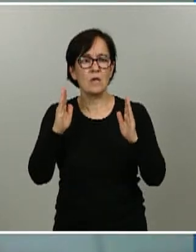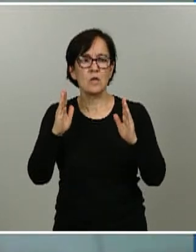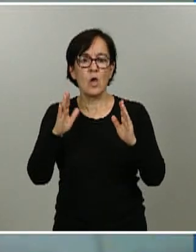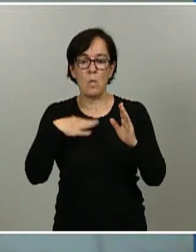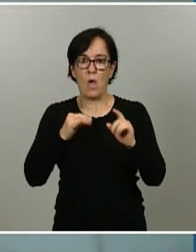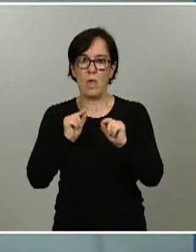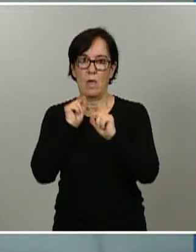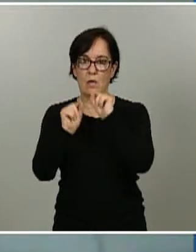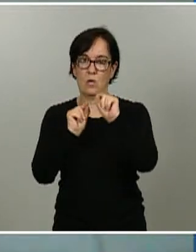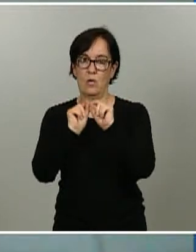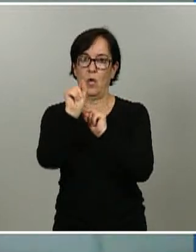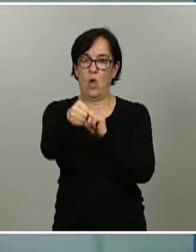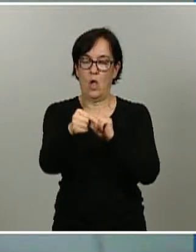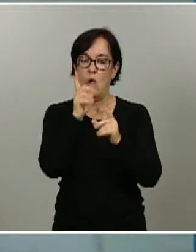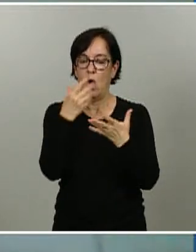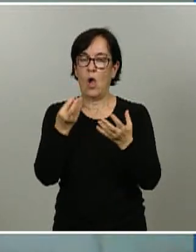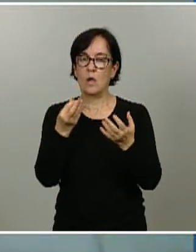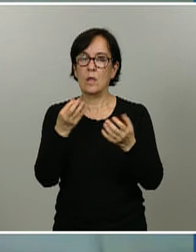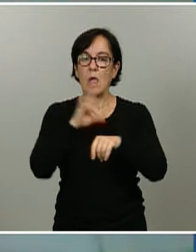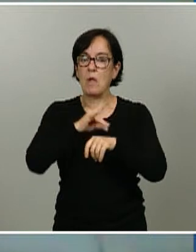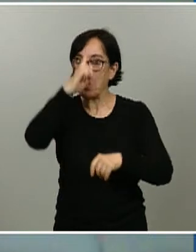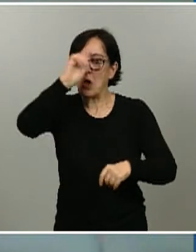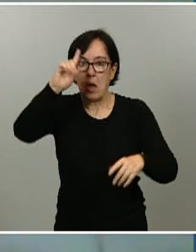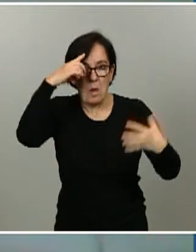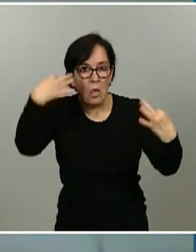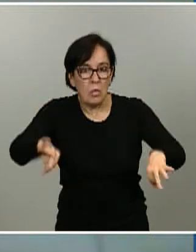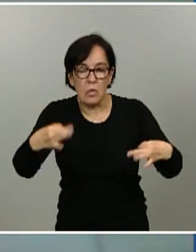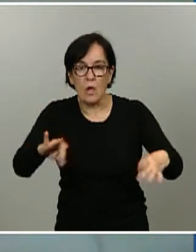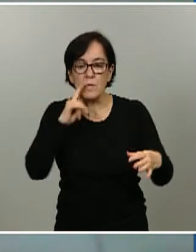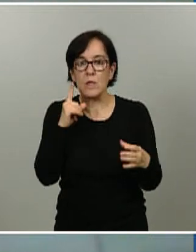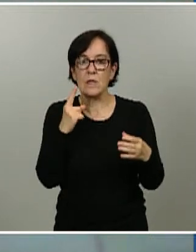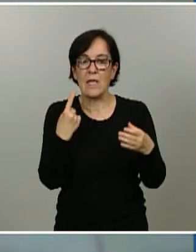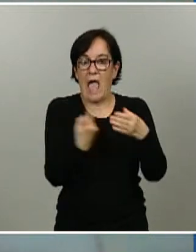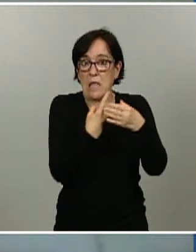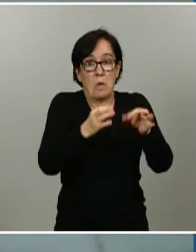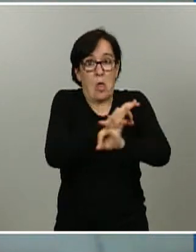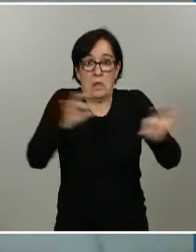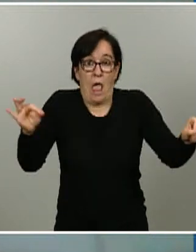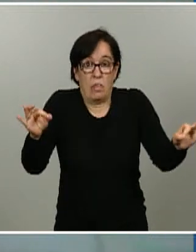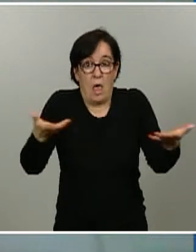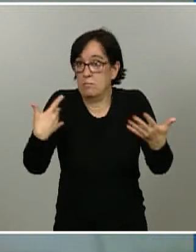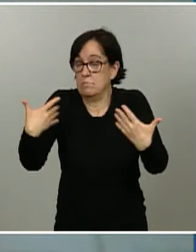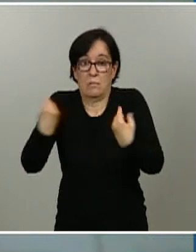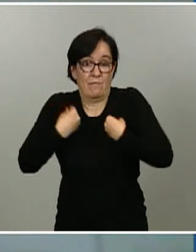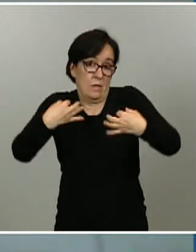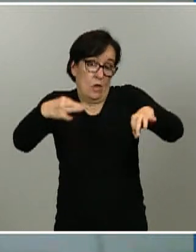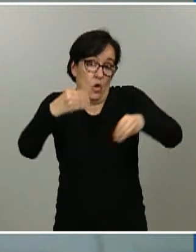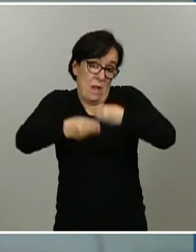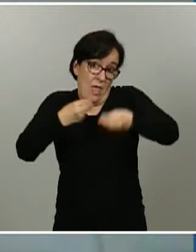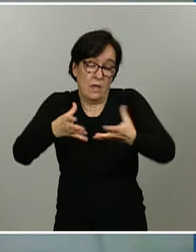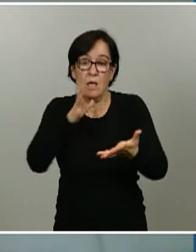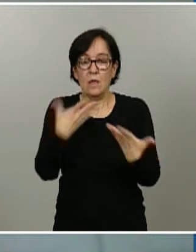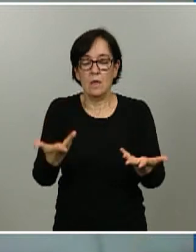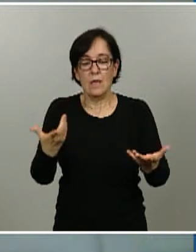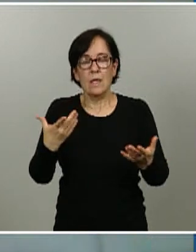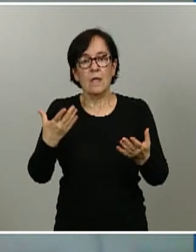con la enfermedad activa y no lo sabían ni estaban en aislamiento ni nada y para el ministro de sanidad tenía dos